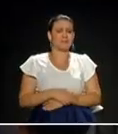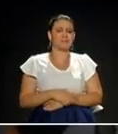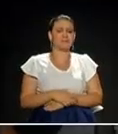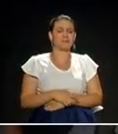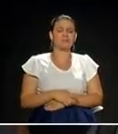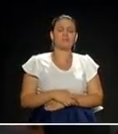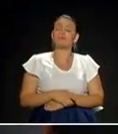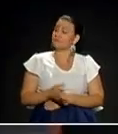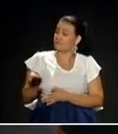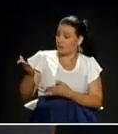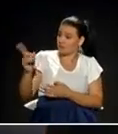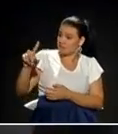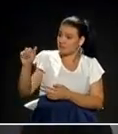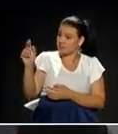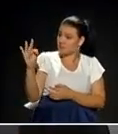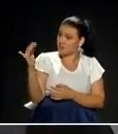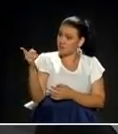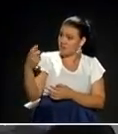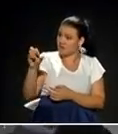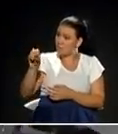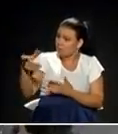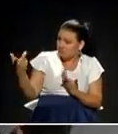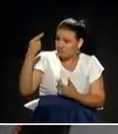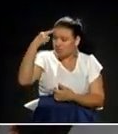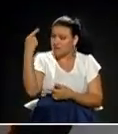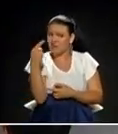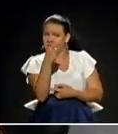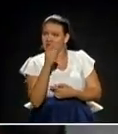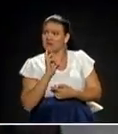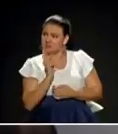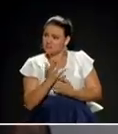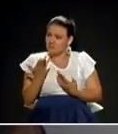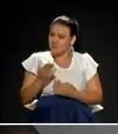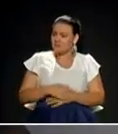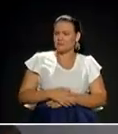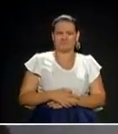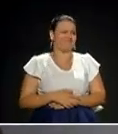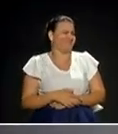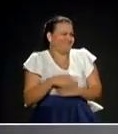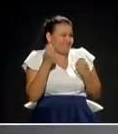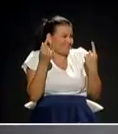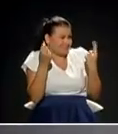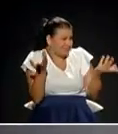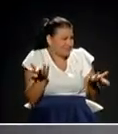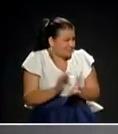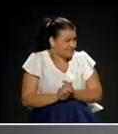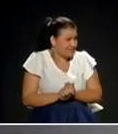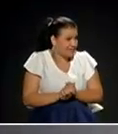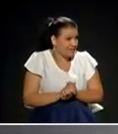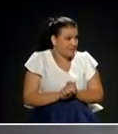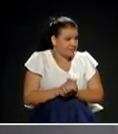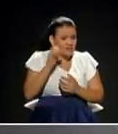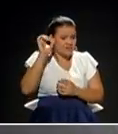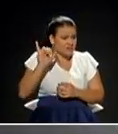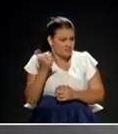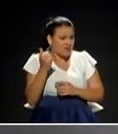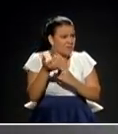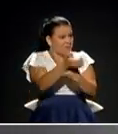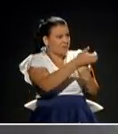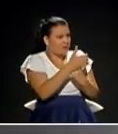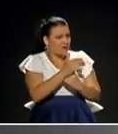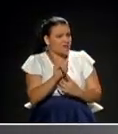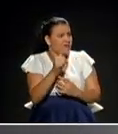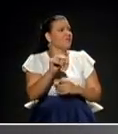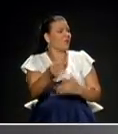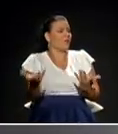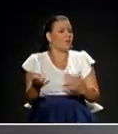Candidato Santiago Gómez, 30 segundos para intervenir sobre esto. No me quedó claro, ¿va a ser las zonas protegidas o no? Sí las vamos a hacer, pero